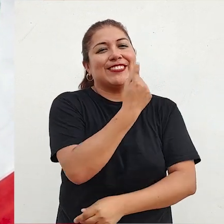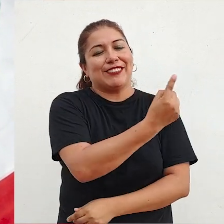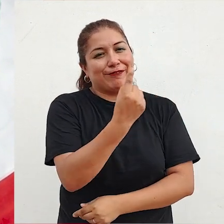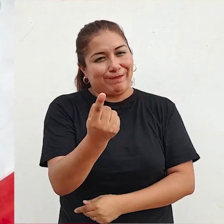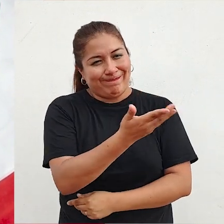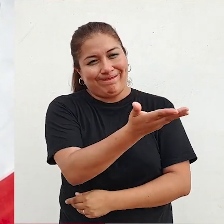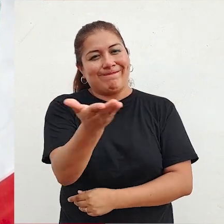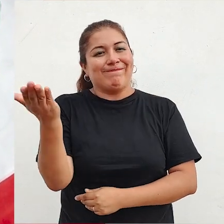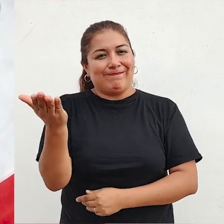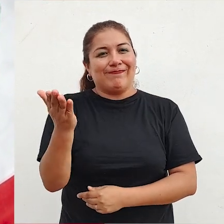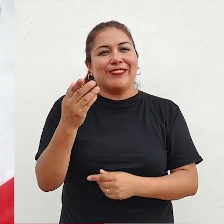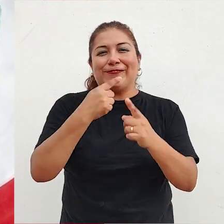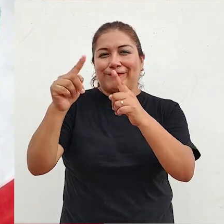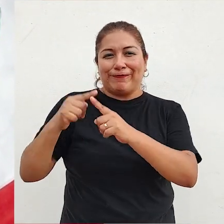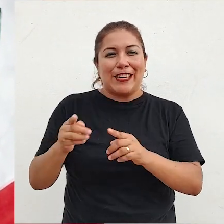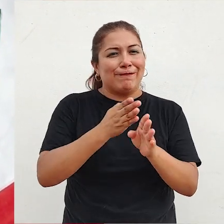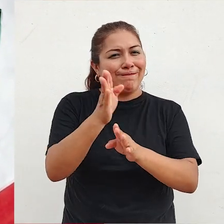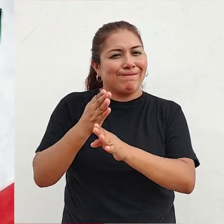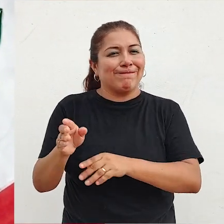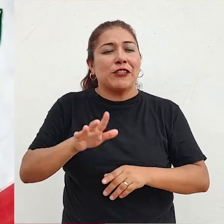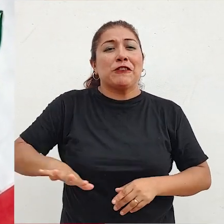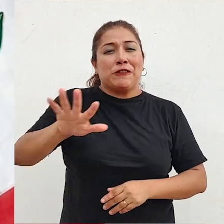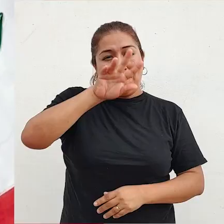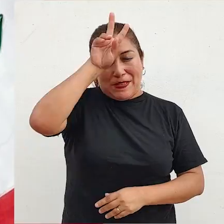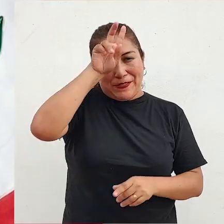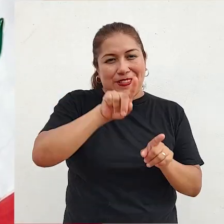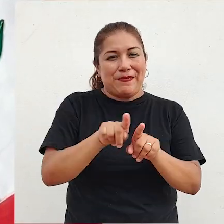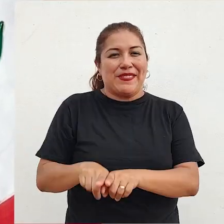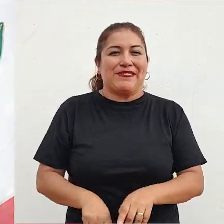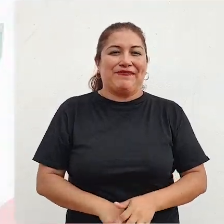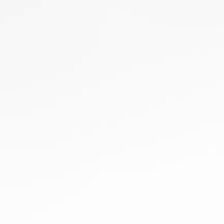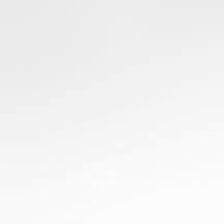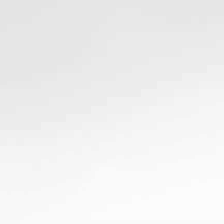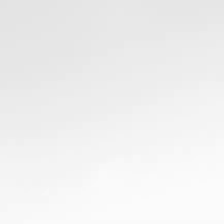a cada uno de ustedes en todos los rincones de nuestro querido Perú.